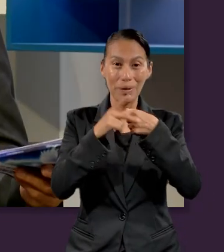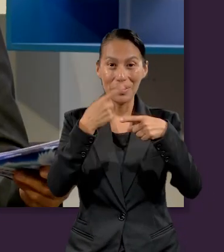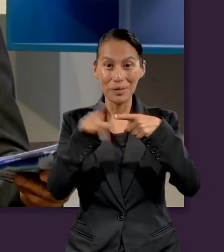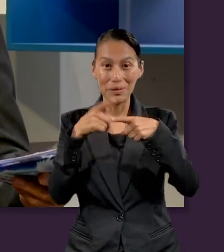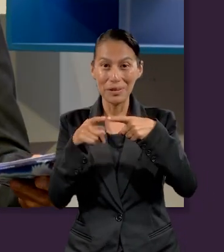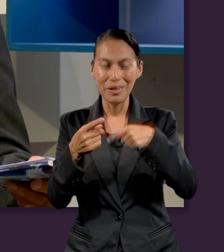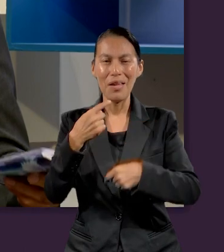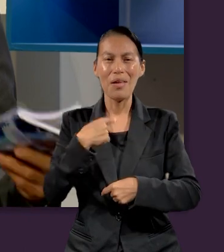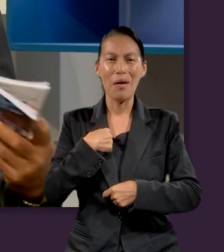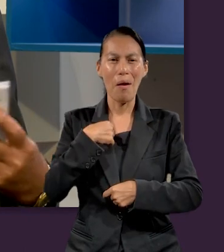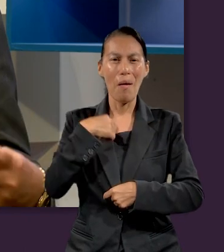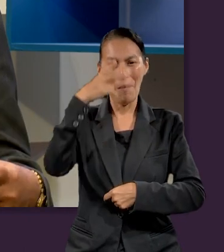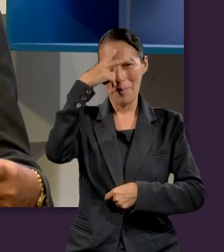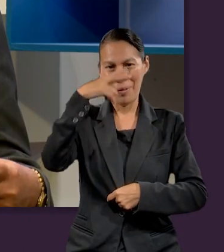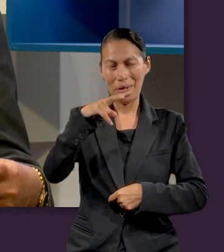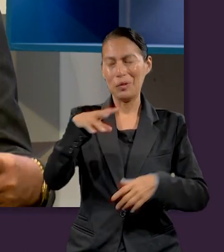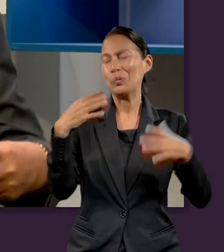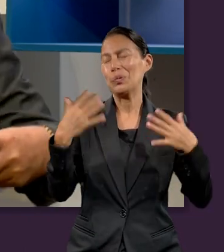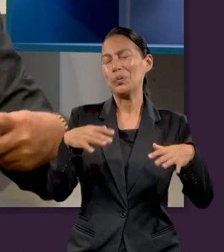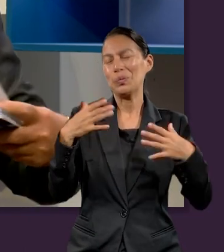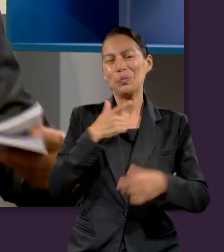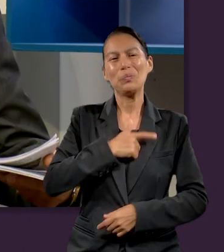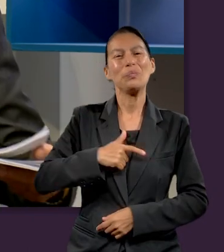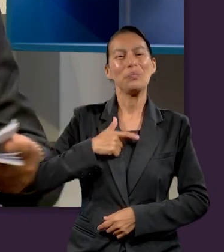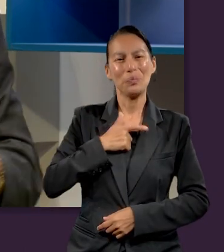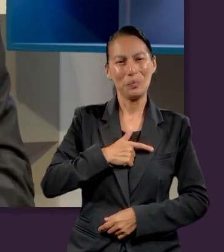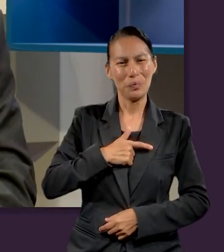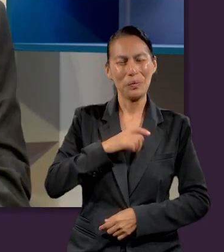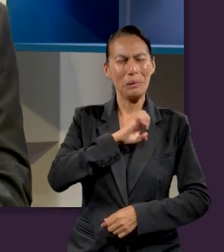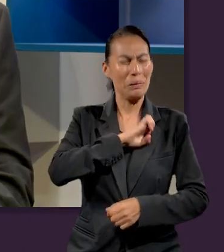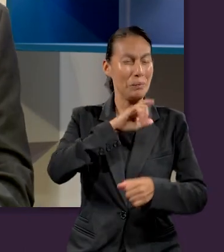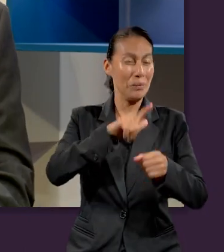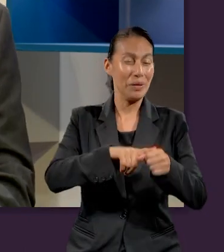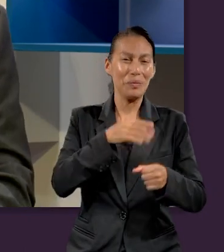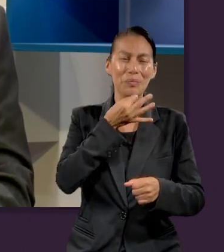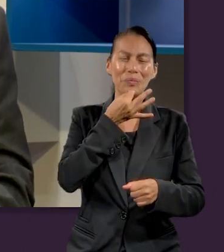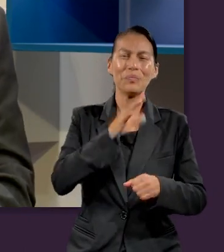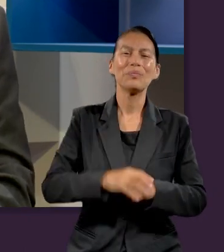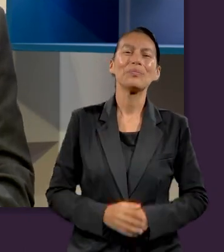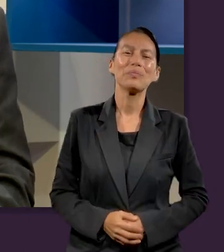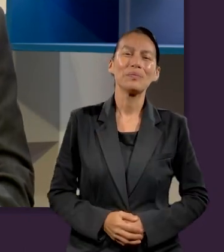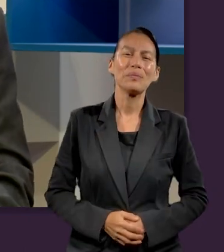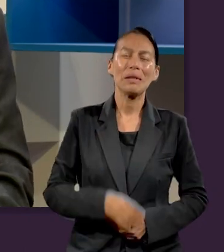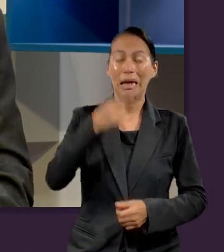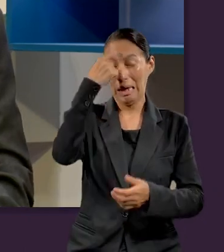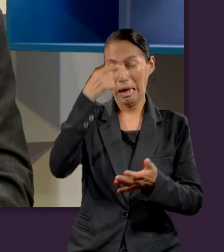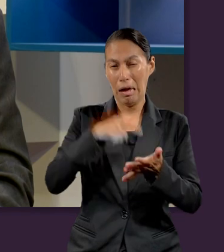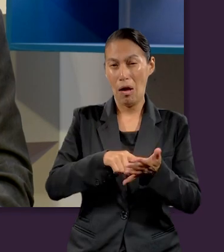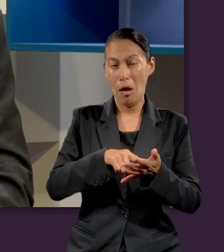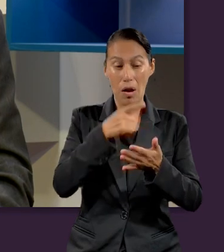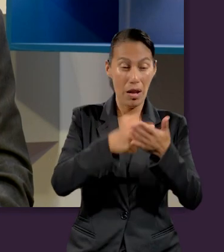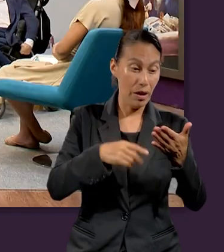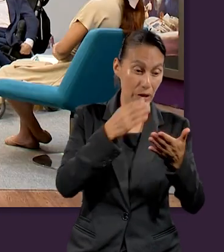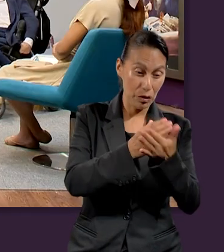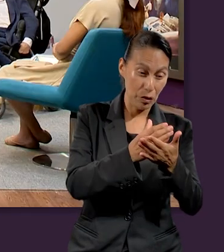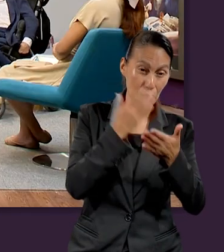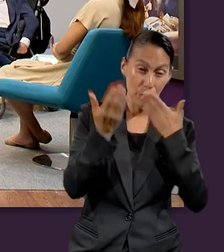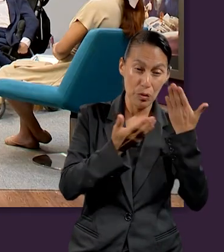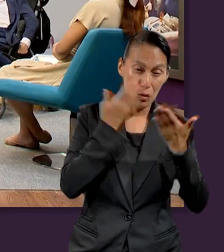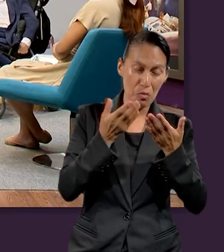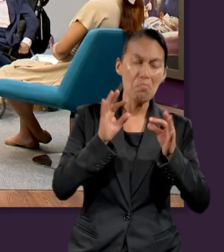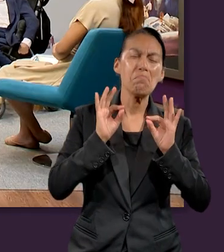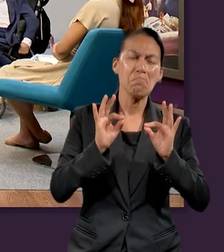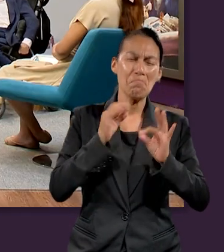países, y entonces, siendo yo un mexicano, pues tiene que ser una ocasión muy especial. Creo que lo vamos a